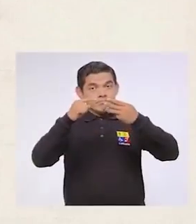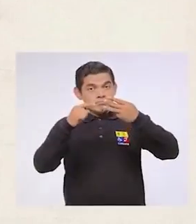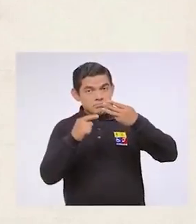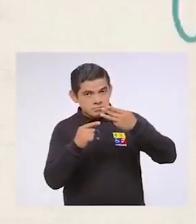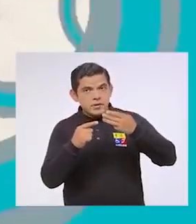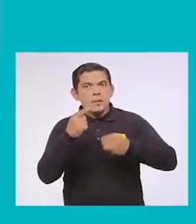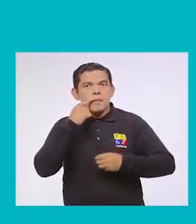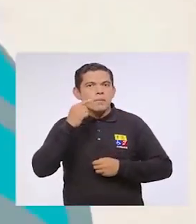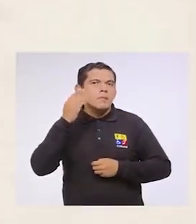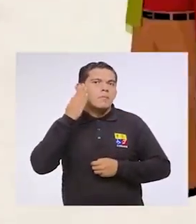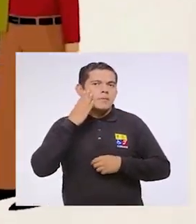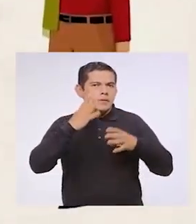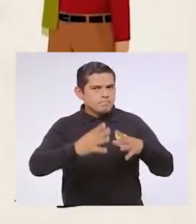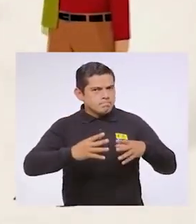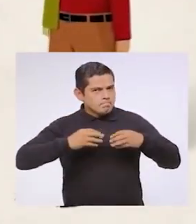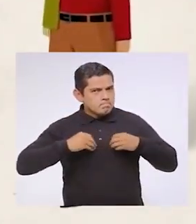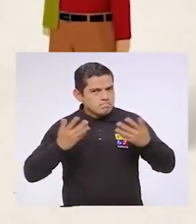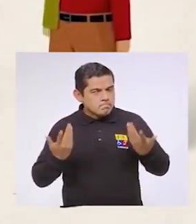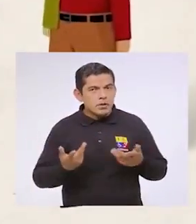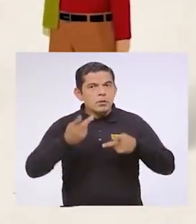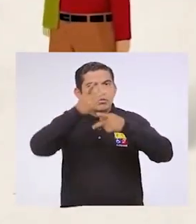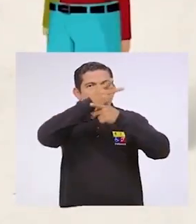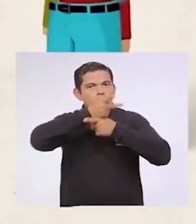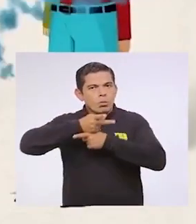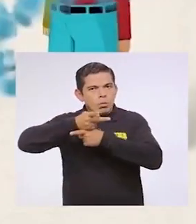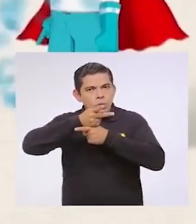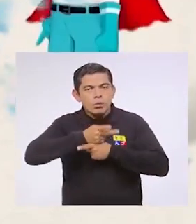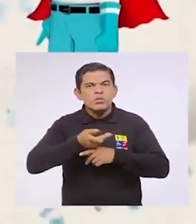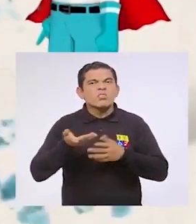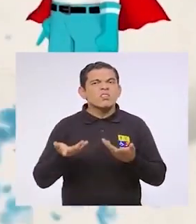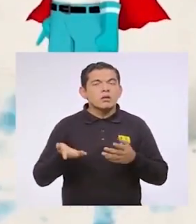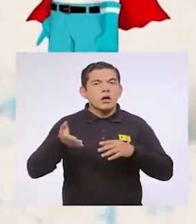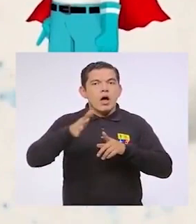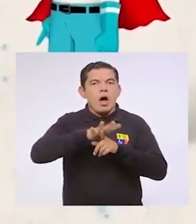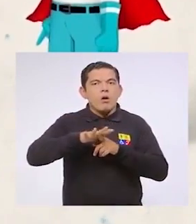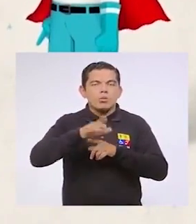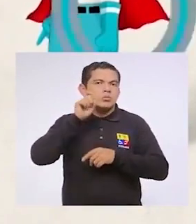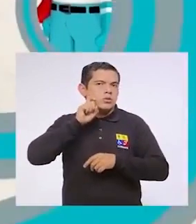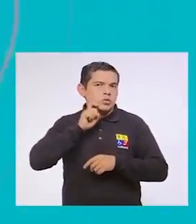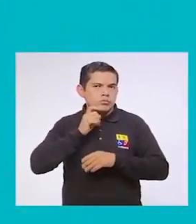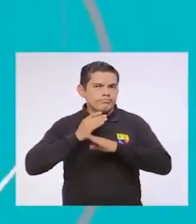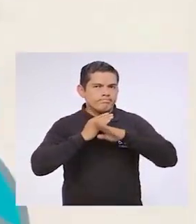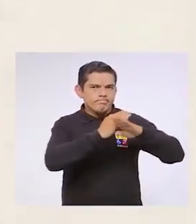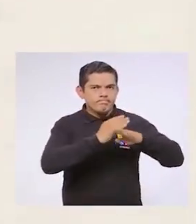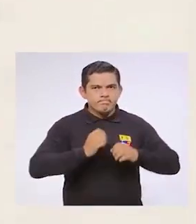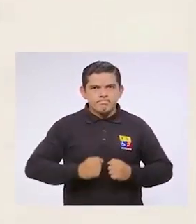Esto es lo que un super padre hace con sus hijos para protegerlos del abuso sexual.